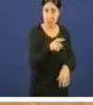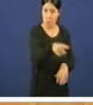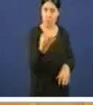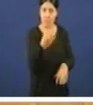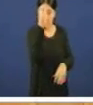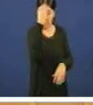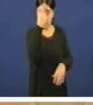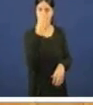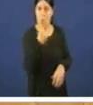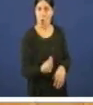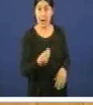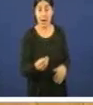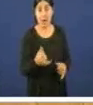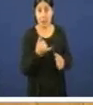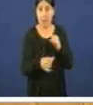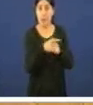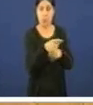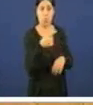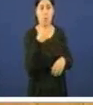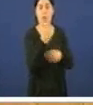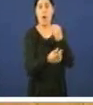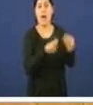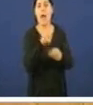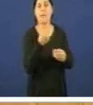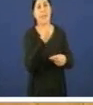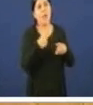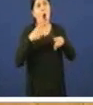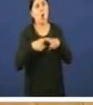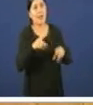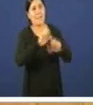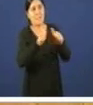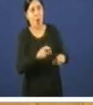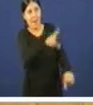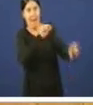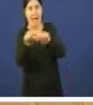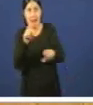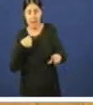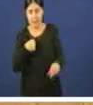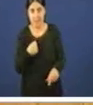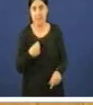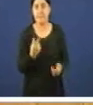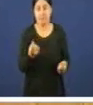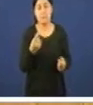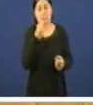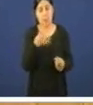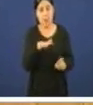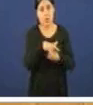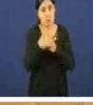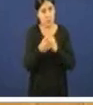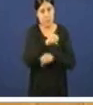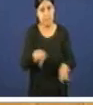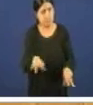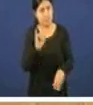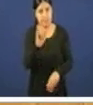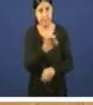vostede señora conselleira exercita de forma selectiva estamos no peor escenario posible por suposto o que